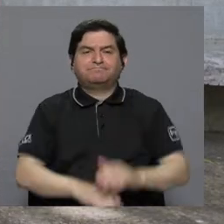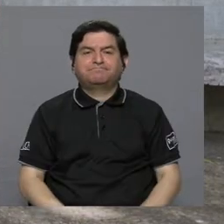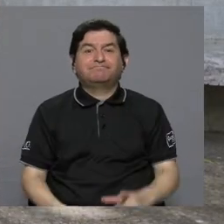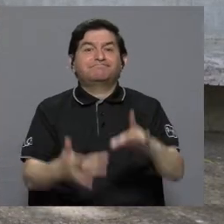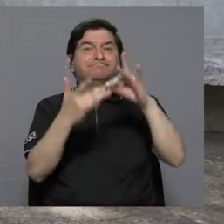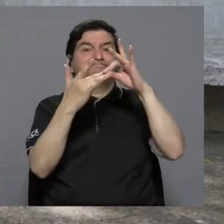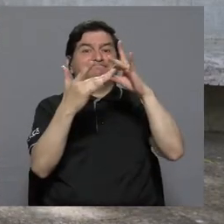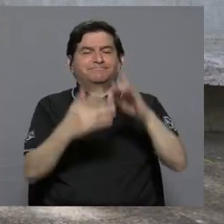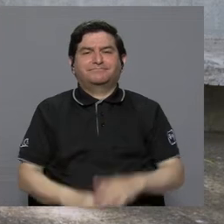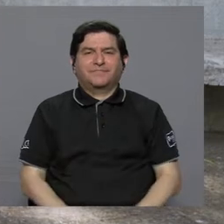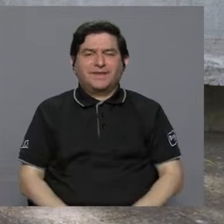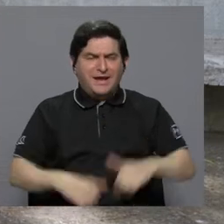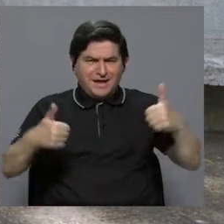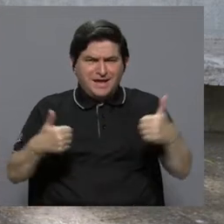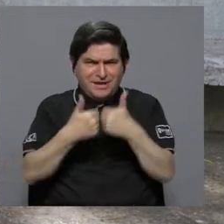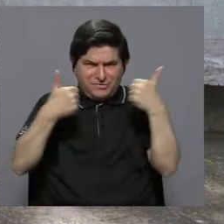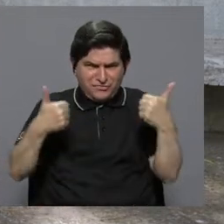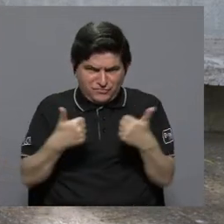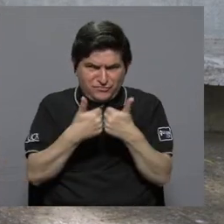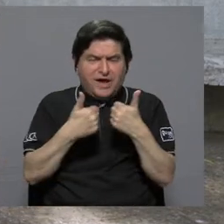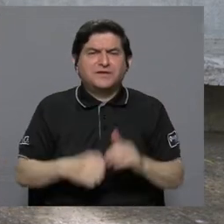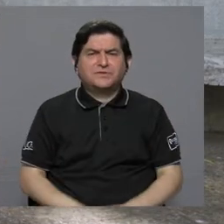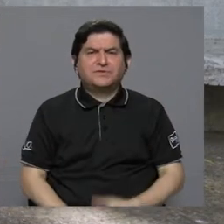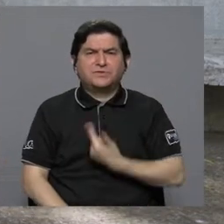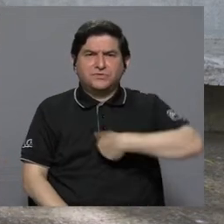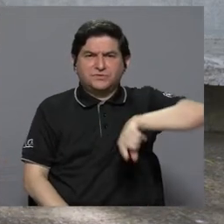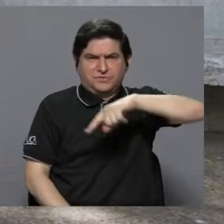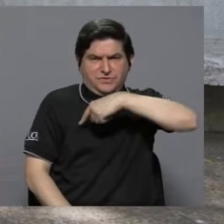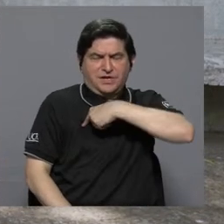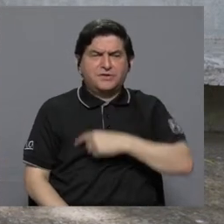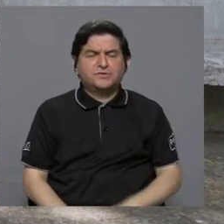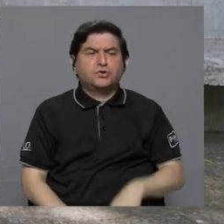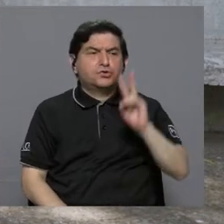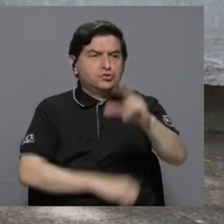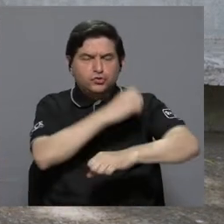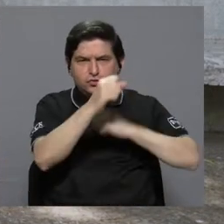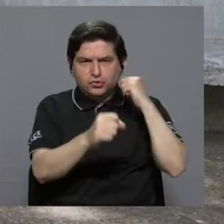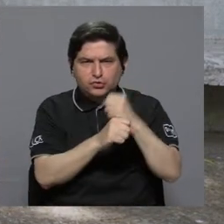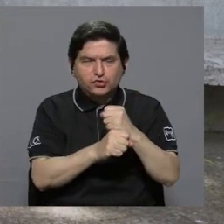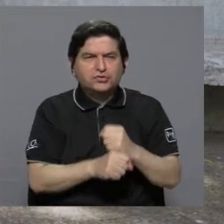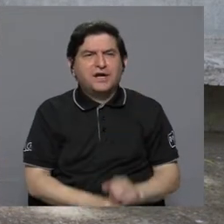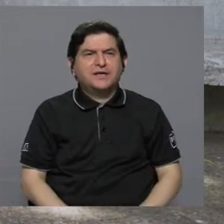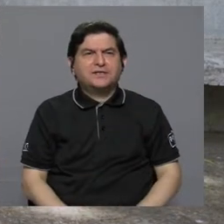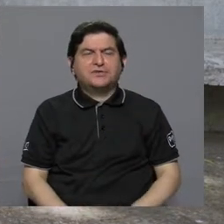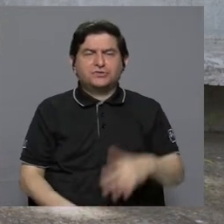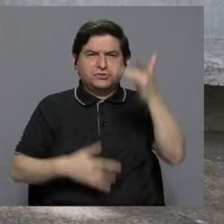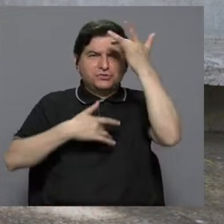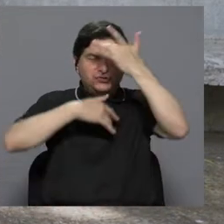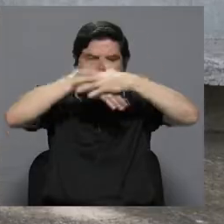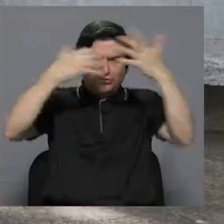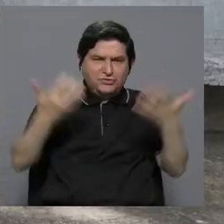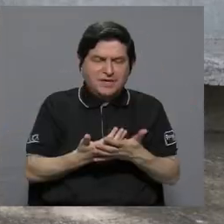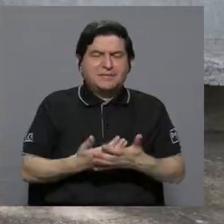particularmente estos retos y desafíos que nos ha dejado estos dos años y un poquito más de pandemia.